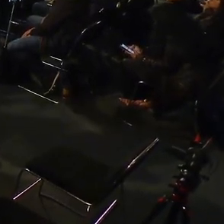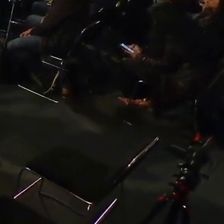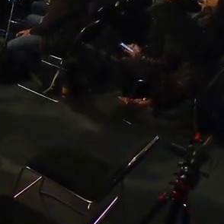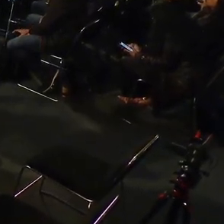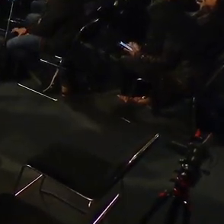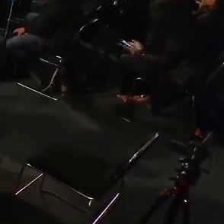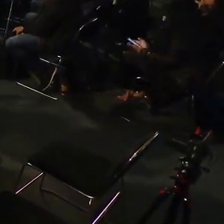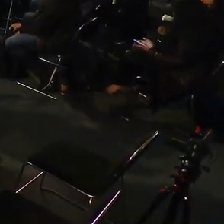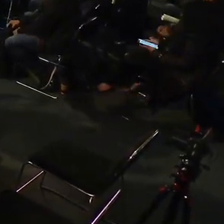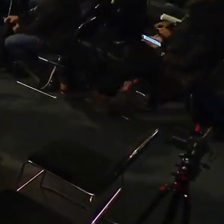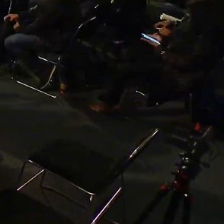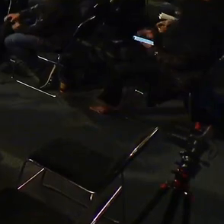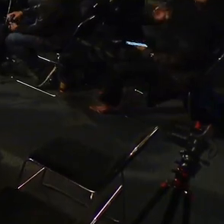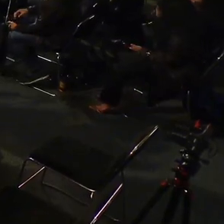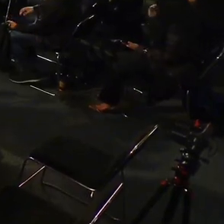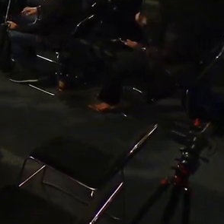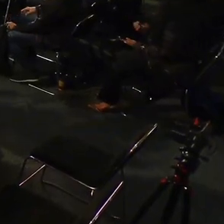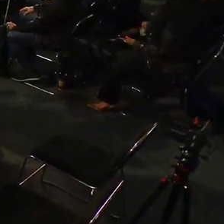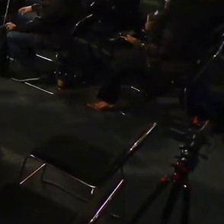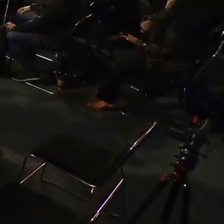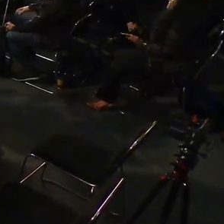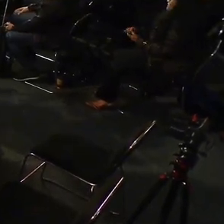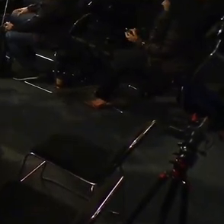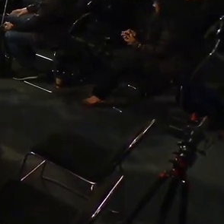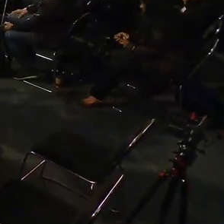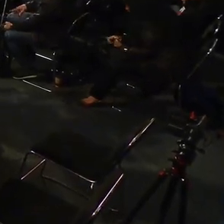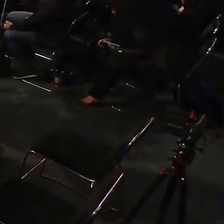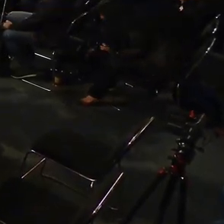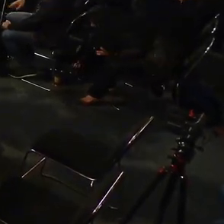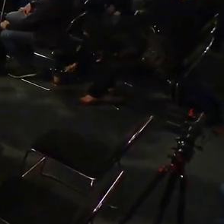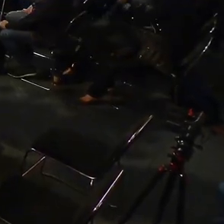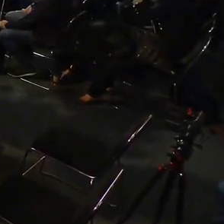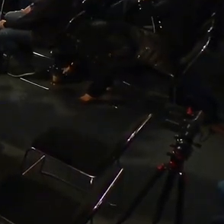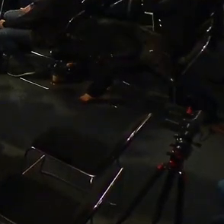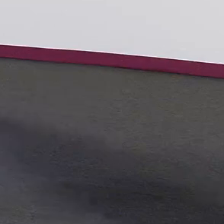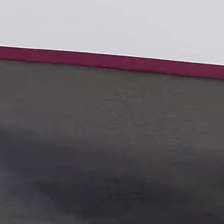Muchas gracias. Buenos días, nos vemos mañana. Hasta luego.